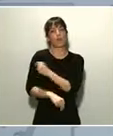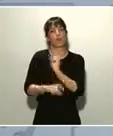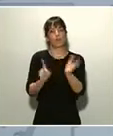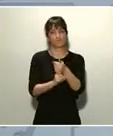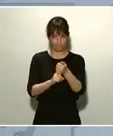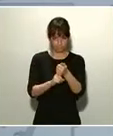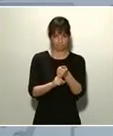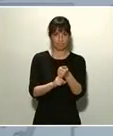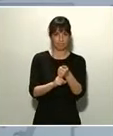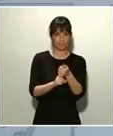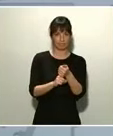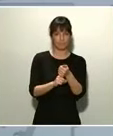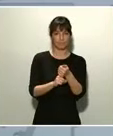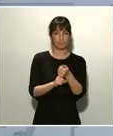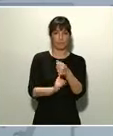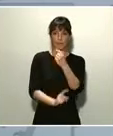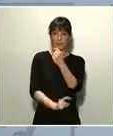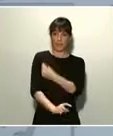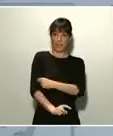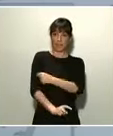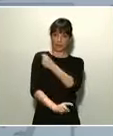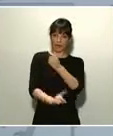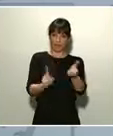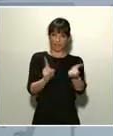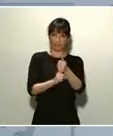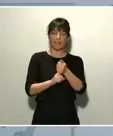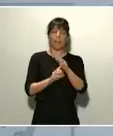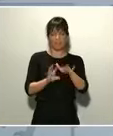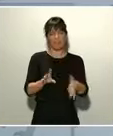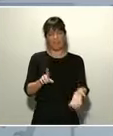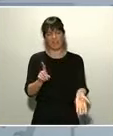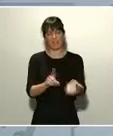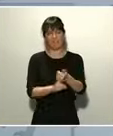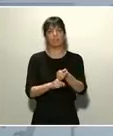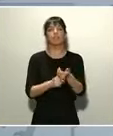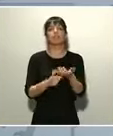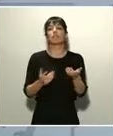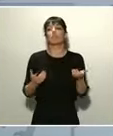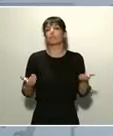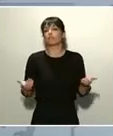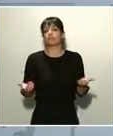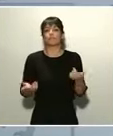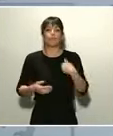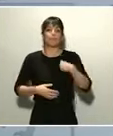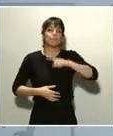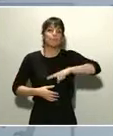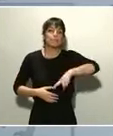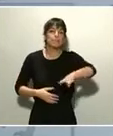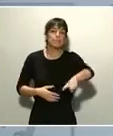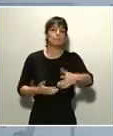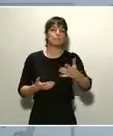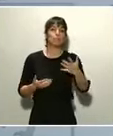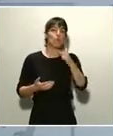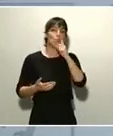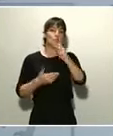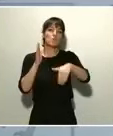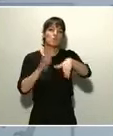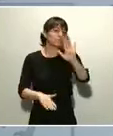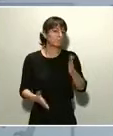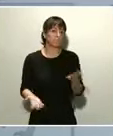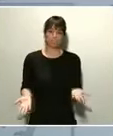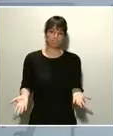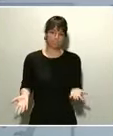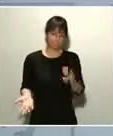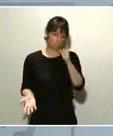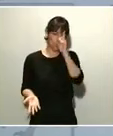Y esa vacuna al final llegará. No sabemos si llegará en X meses o más de un año. No lo sabemos. Pero,